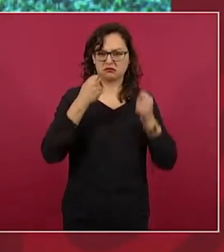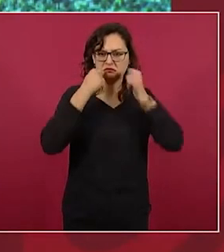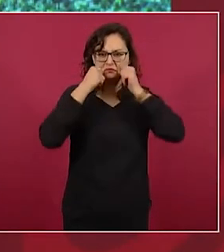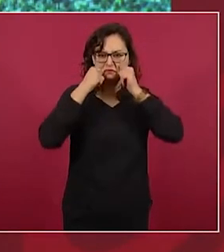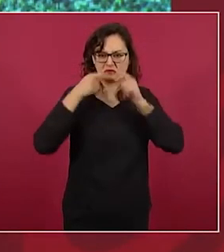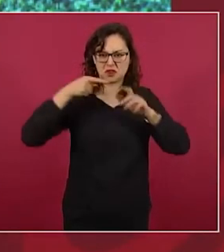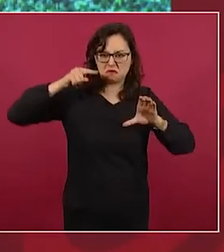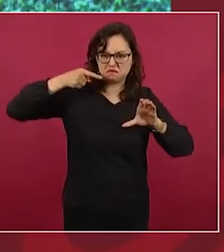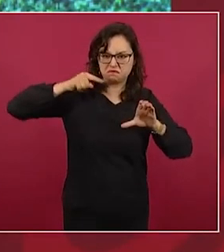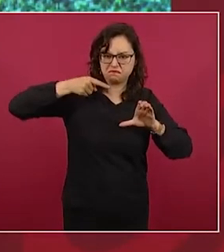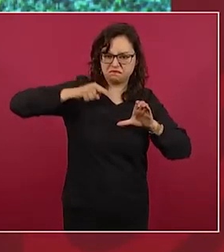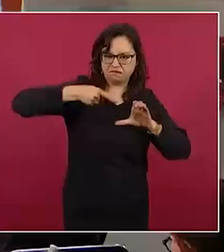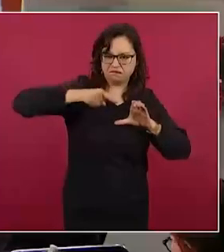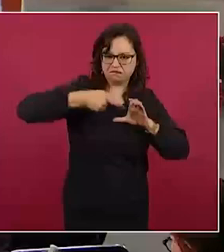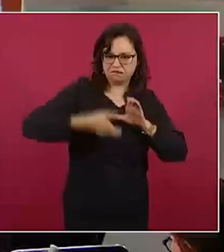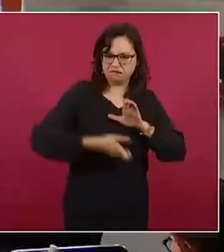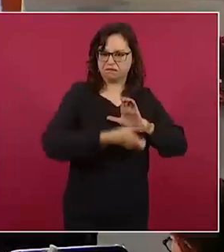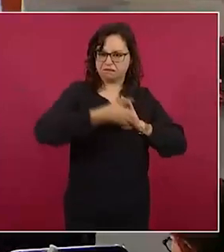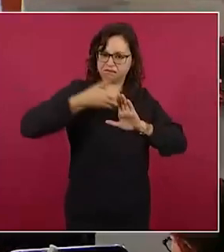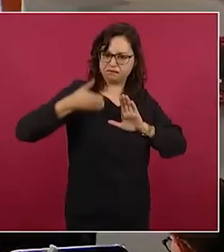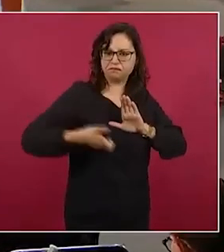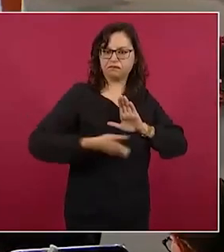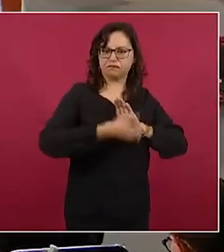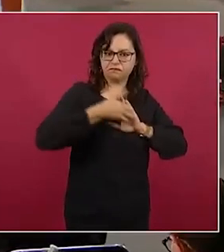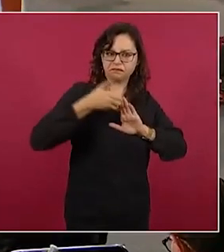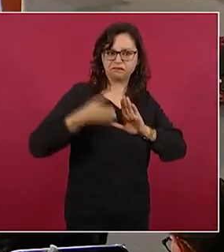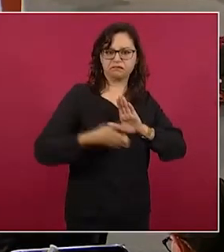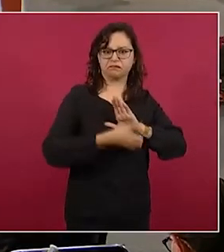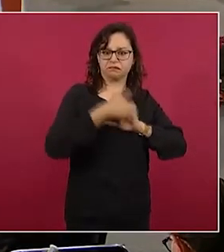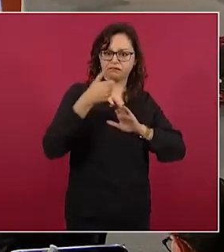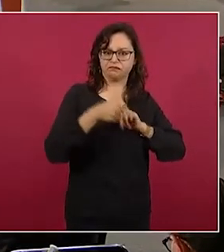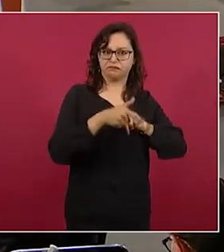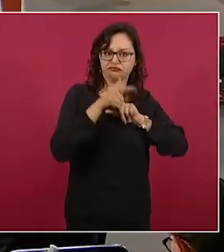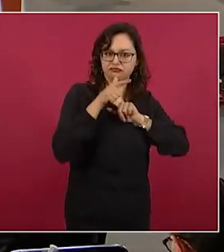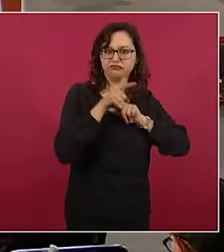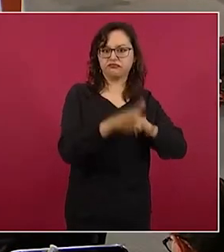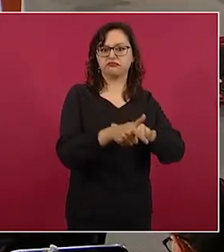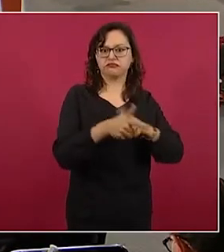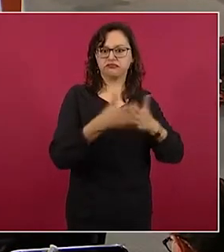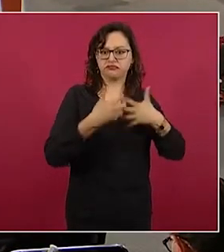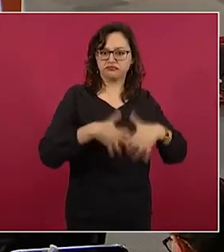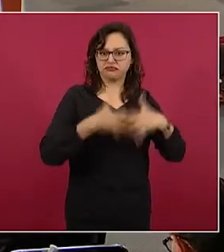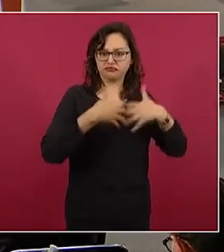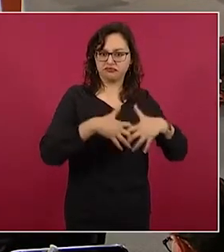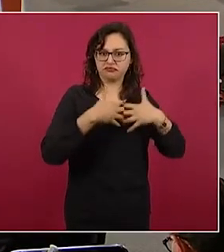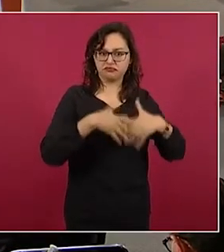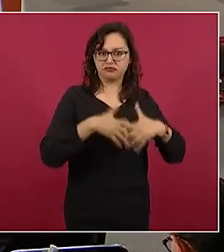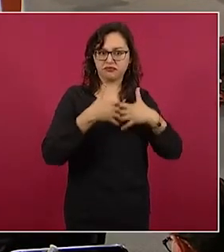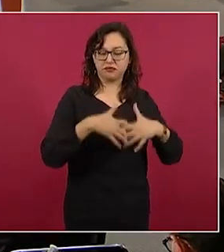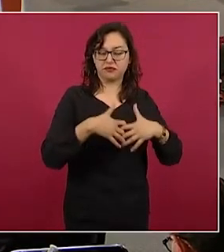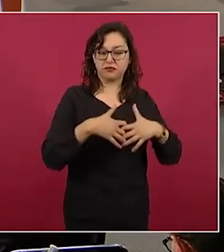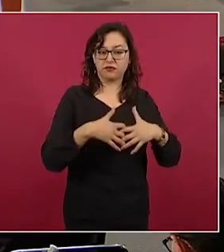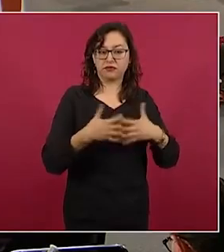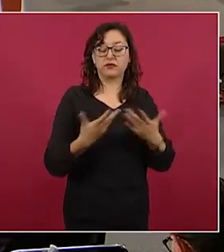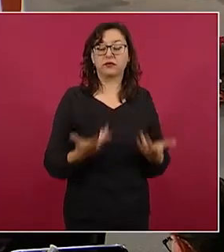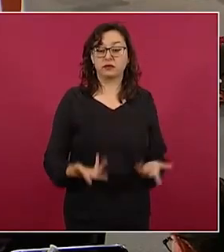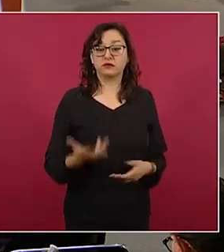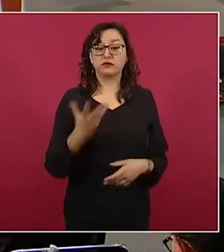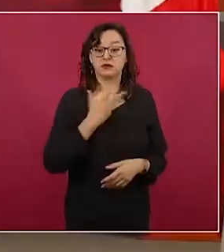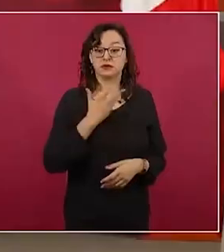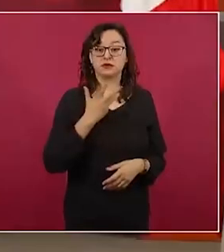y tienen la maquinaria trabajando unas bandas